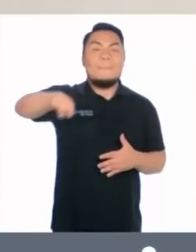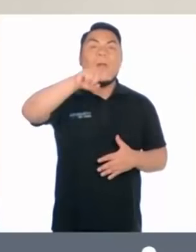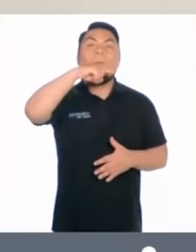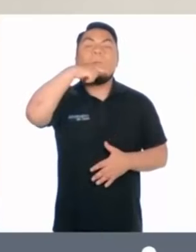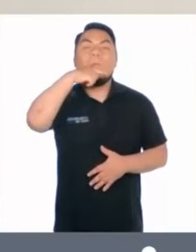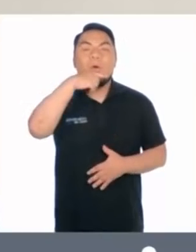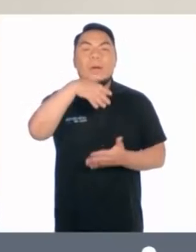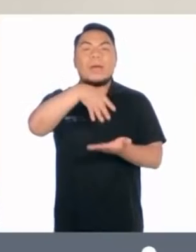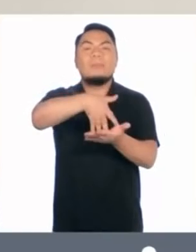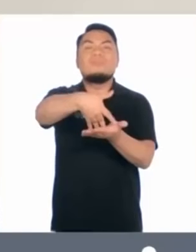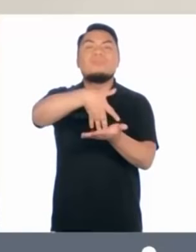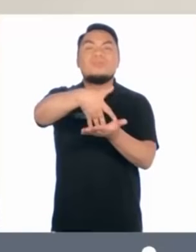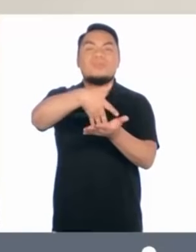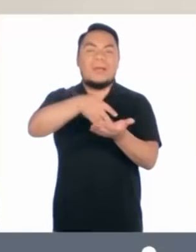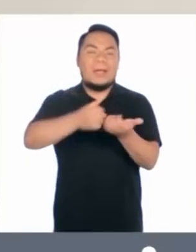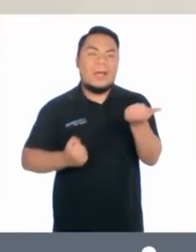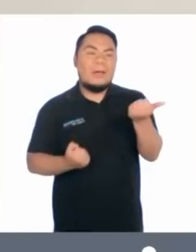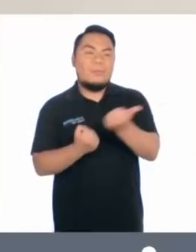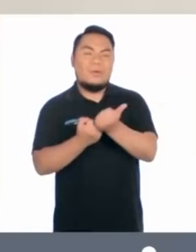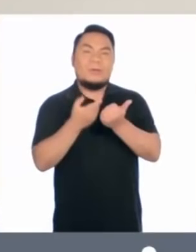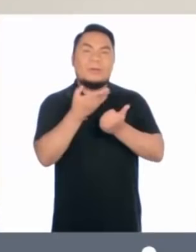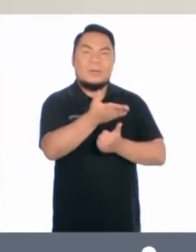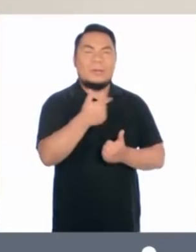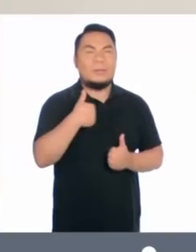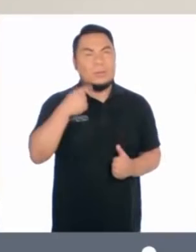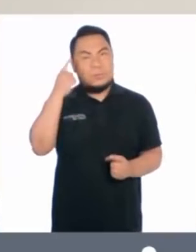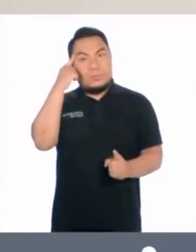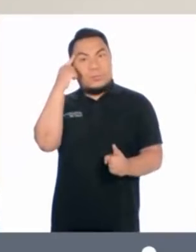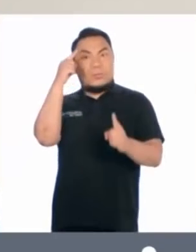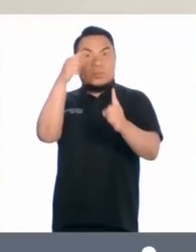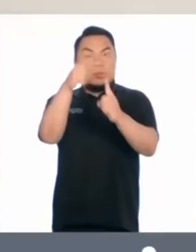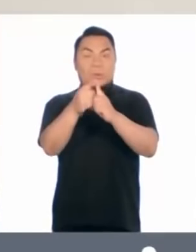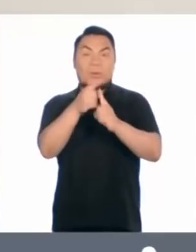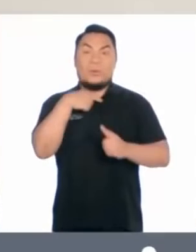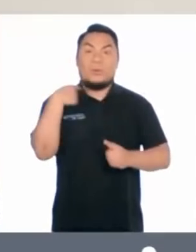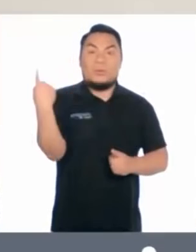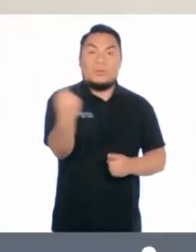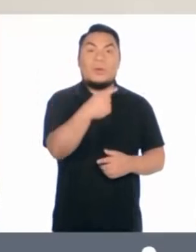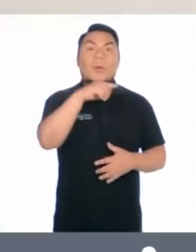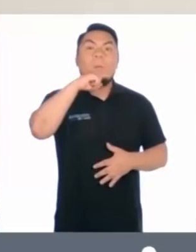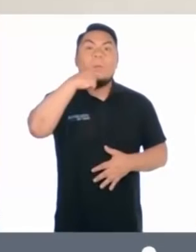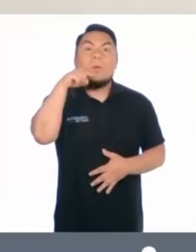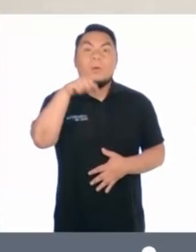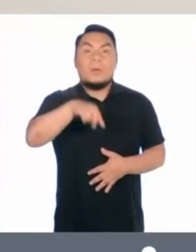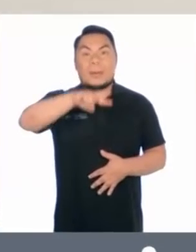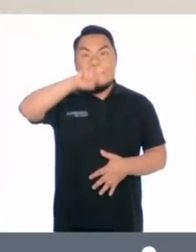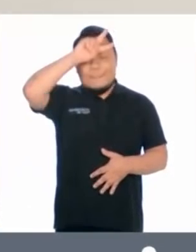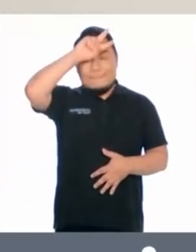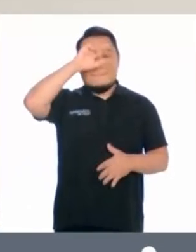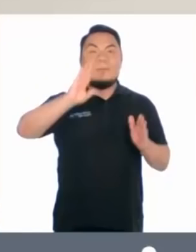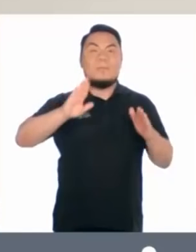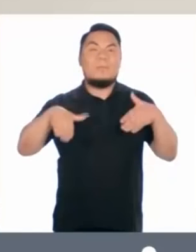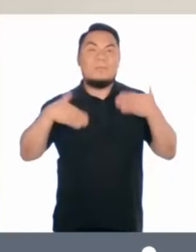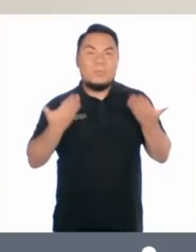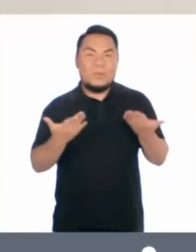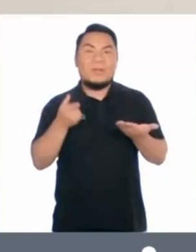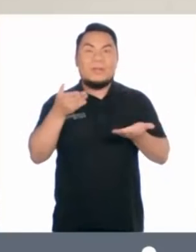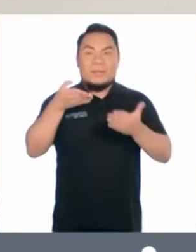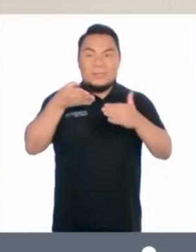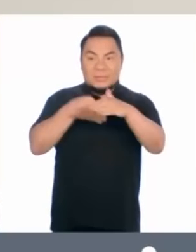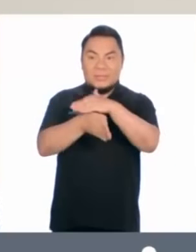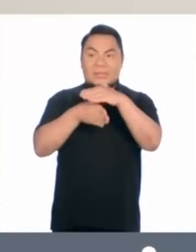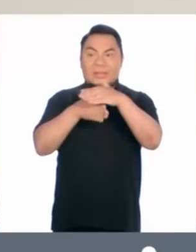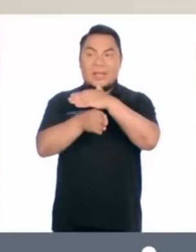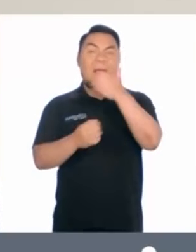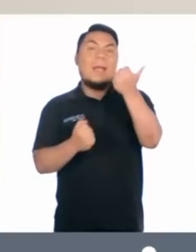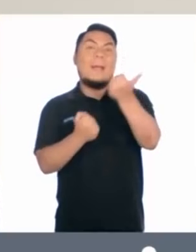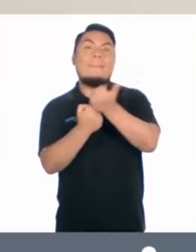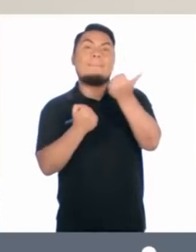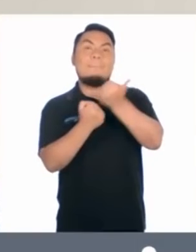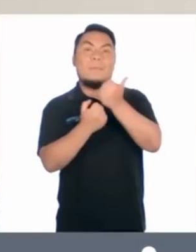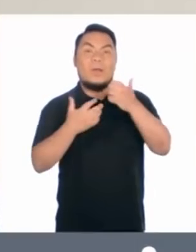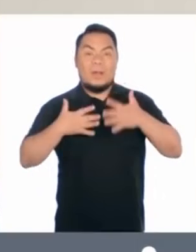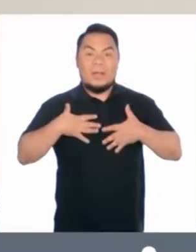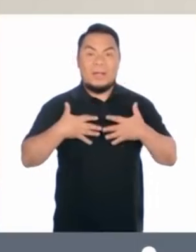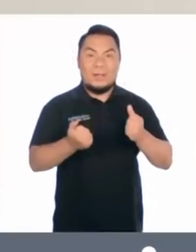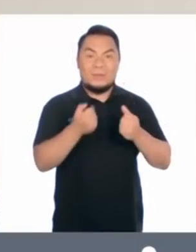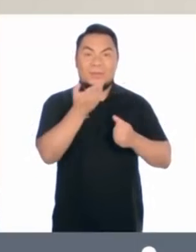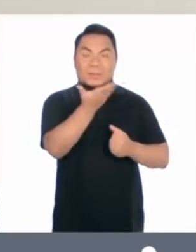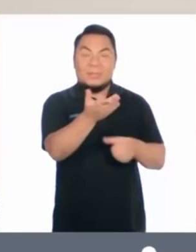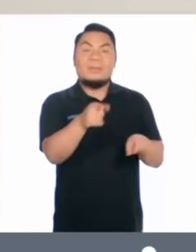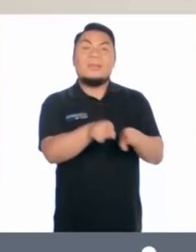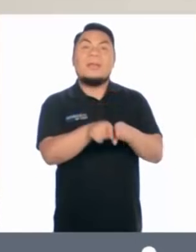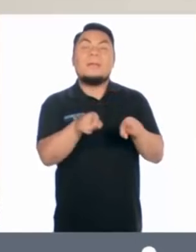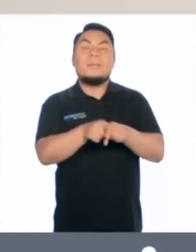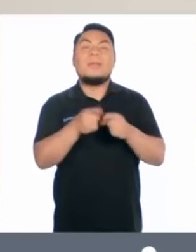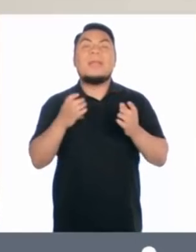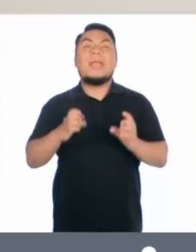para Mujeres Vulnerables. Mi objetivo es que todas las mujeres en el Perú puedan acceder a apoyo en la salud